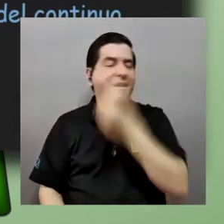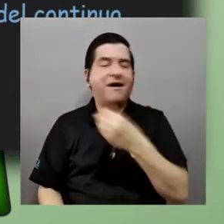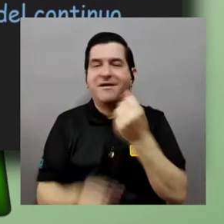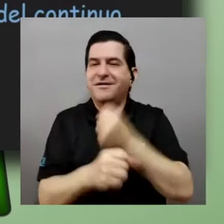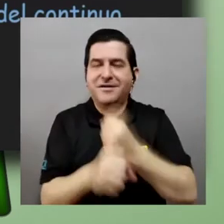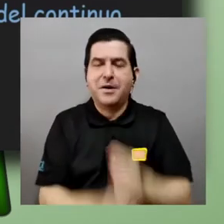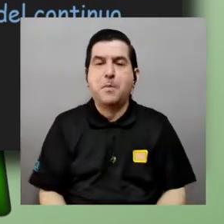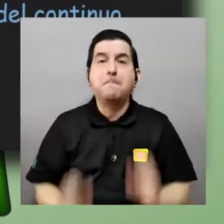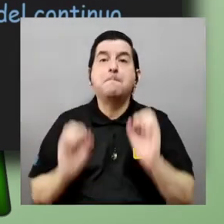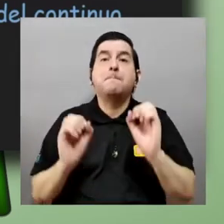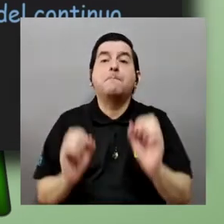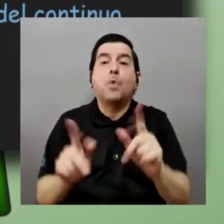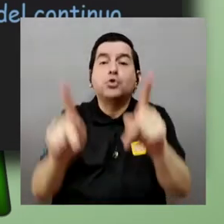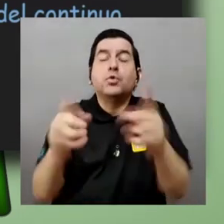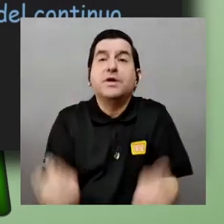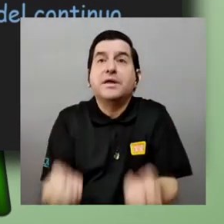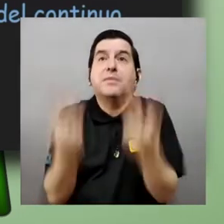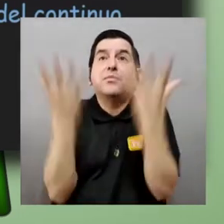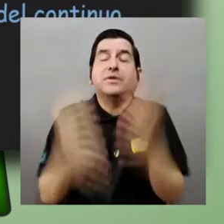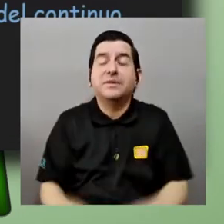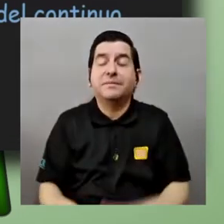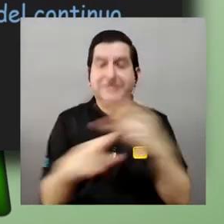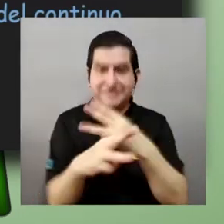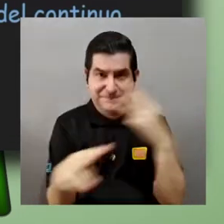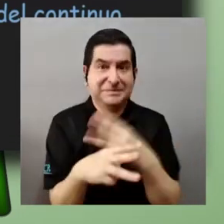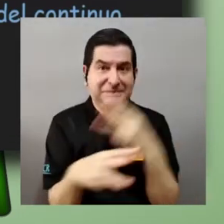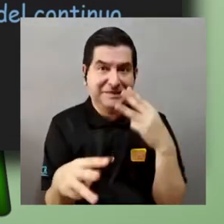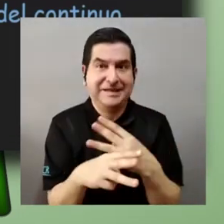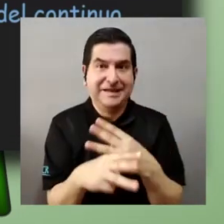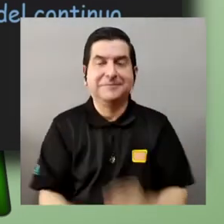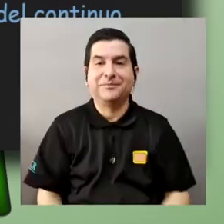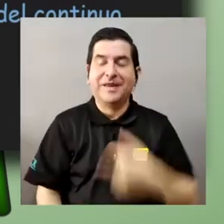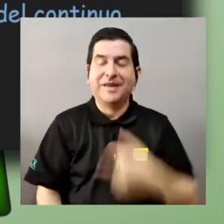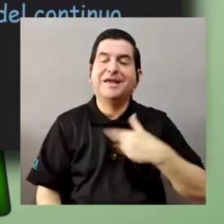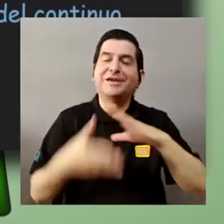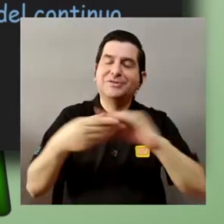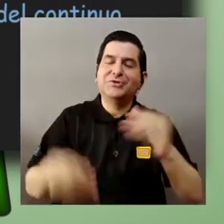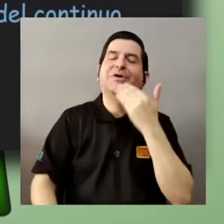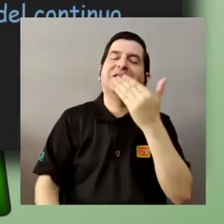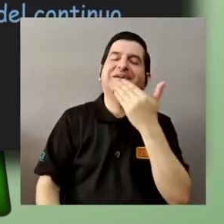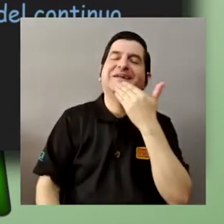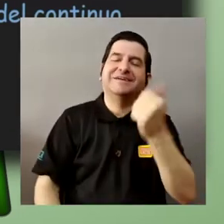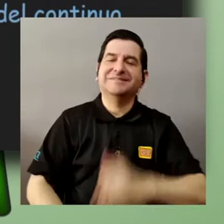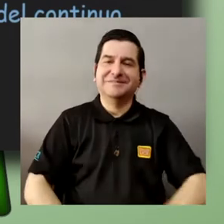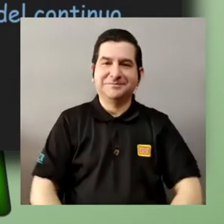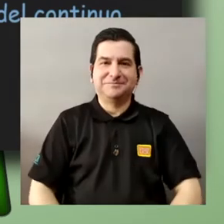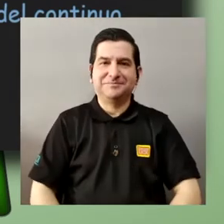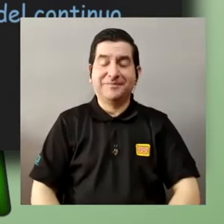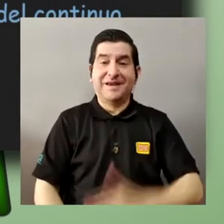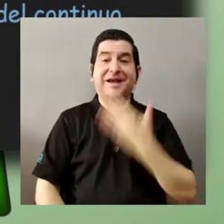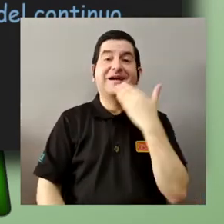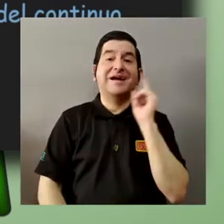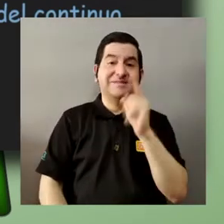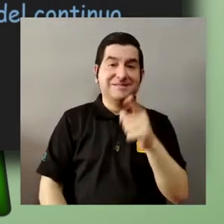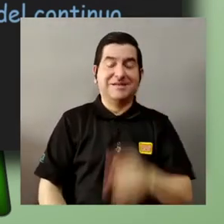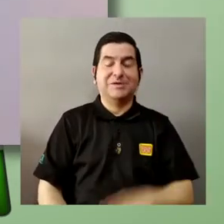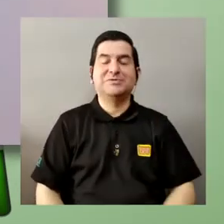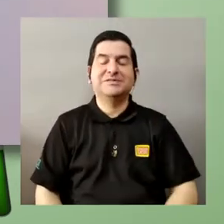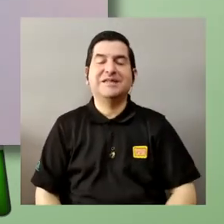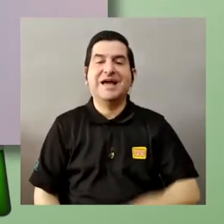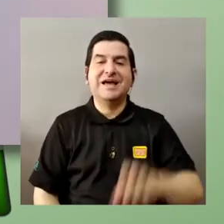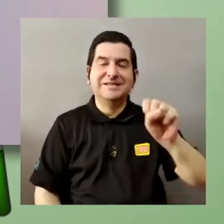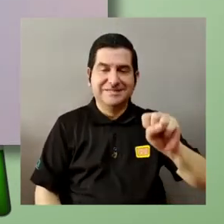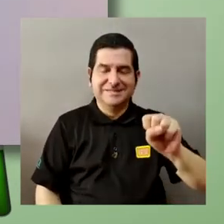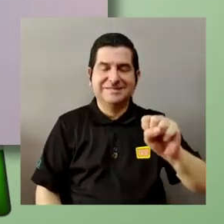posibilidades en matemática también eso es lo que les quería contar y muchísimas gracias gracias a usted Samaria por esta